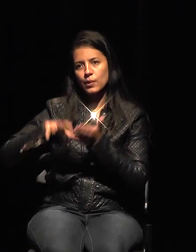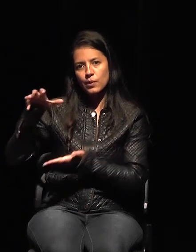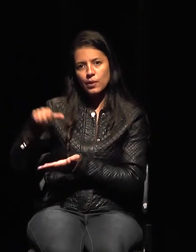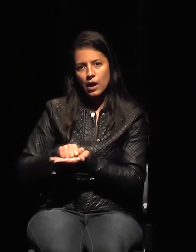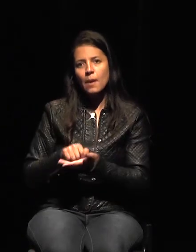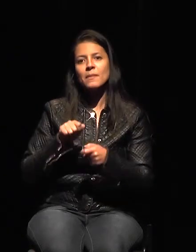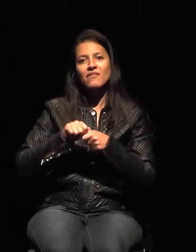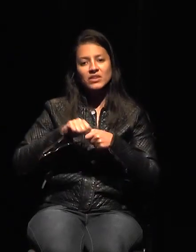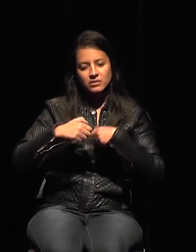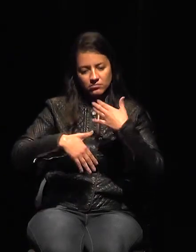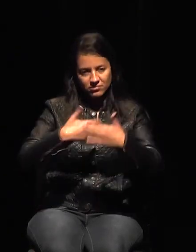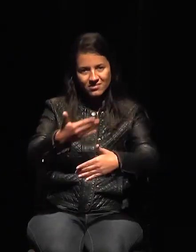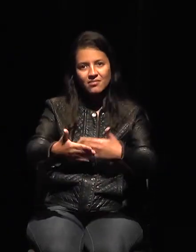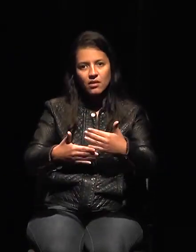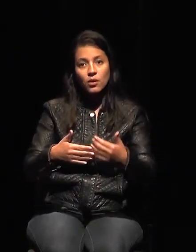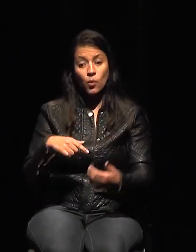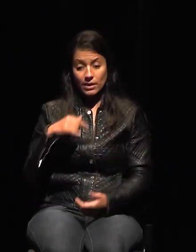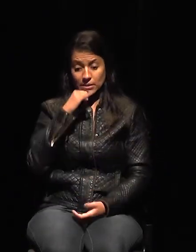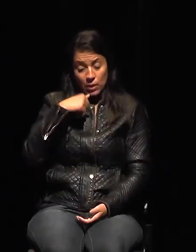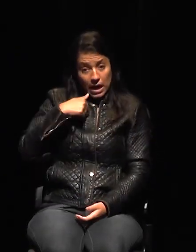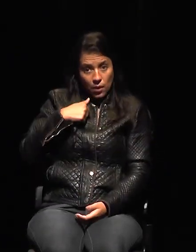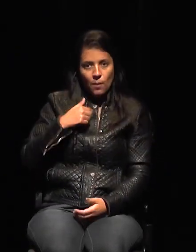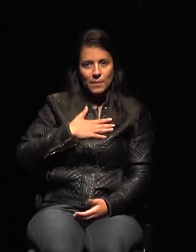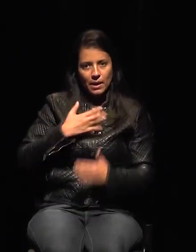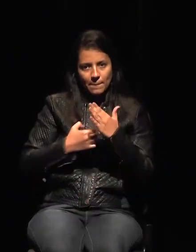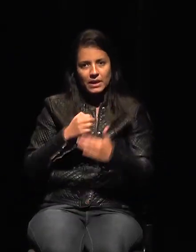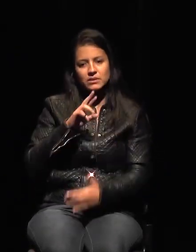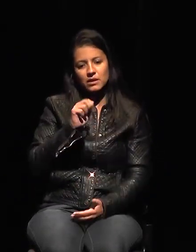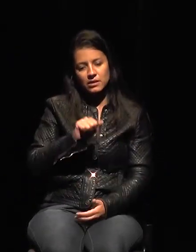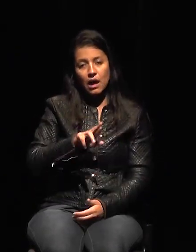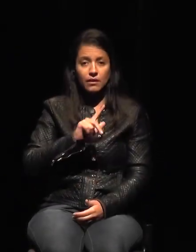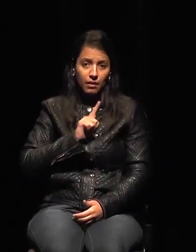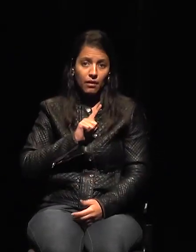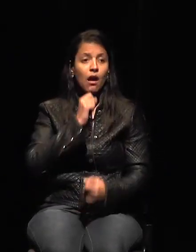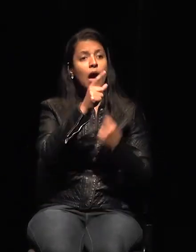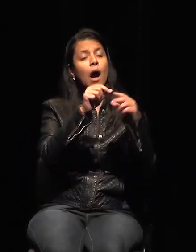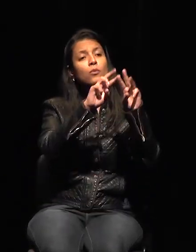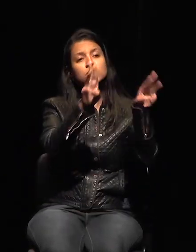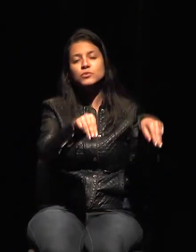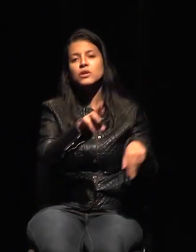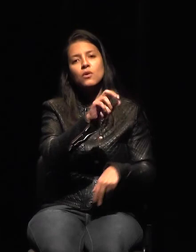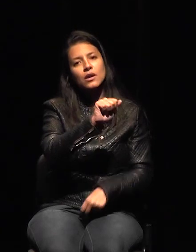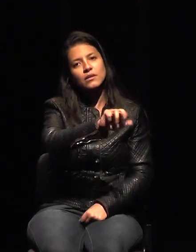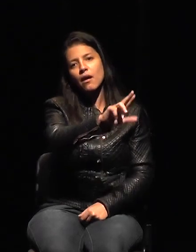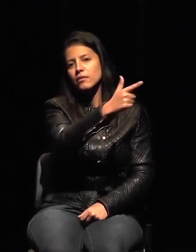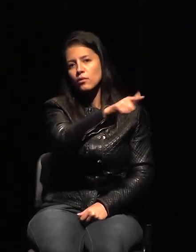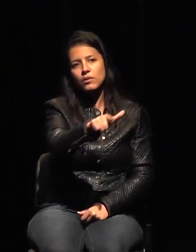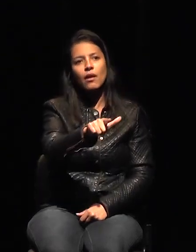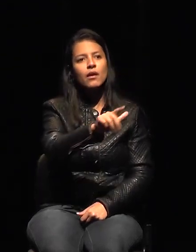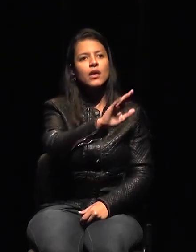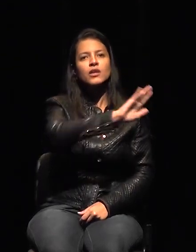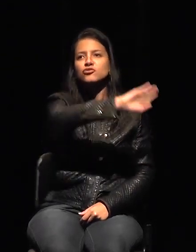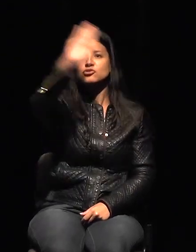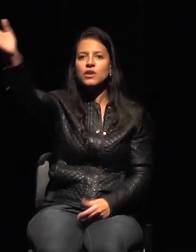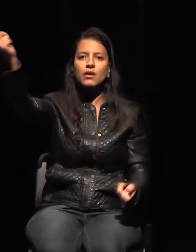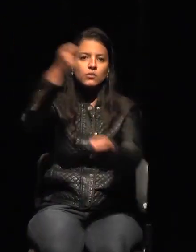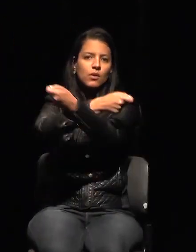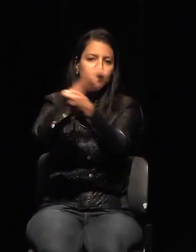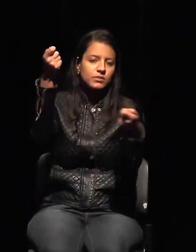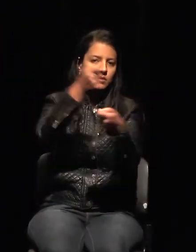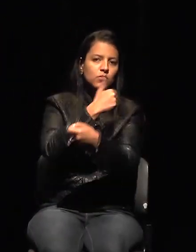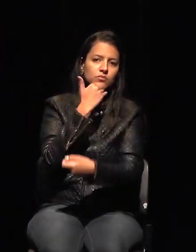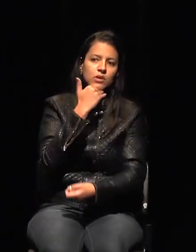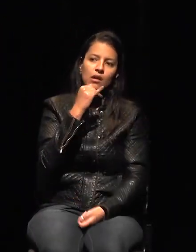y no siempre lo tienen los museos. Ustedes, por ejemplo, no lo tienen. Al final, el organizador